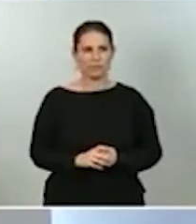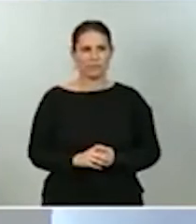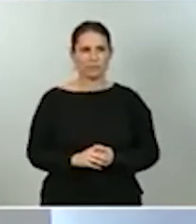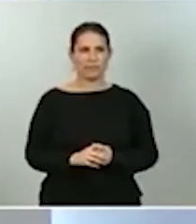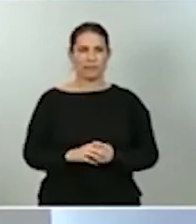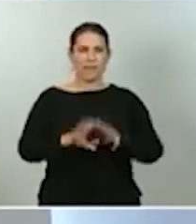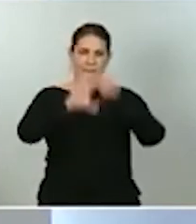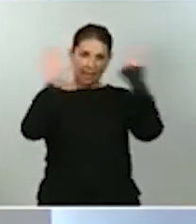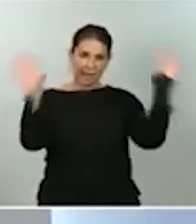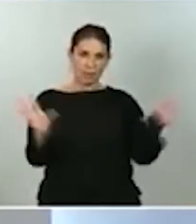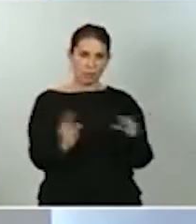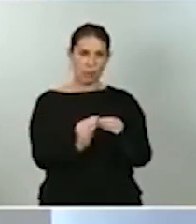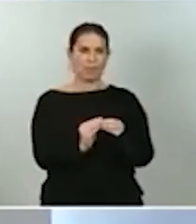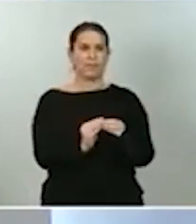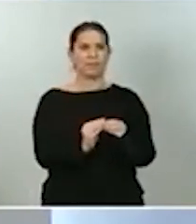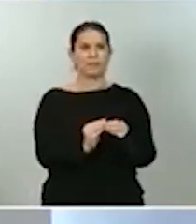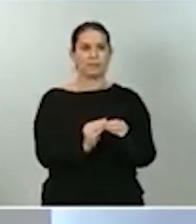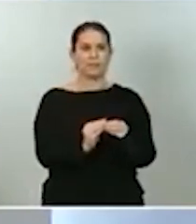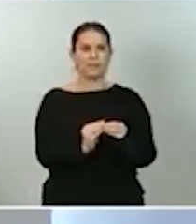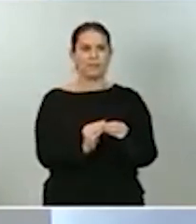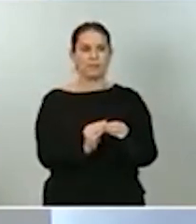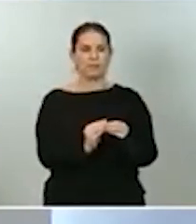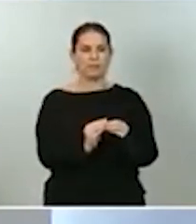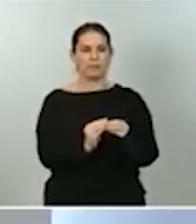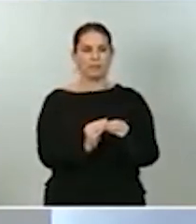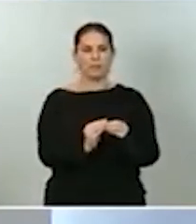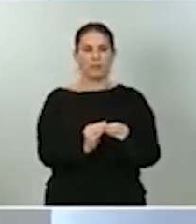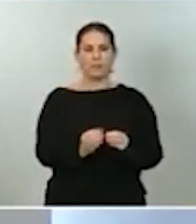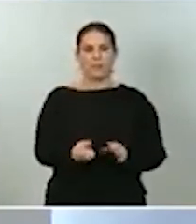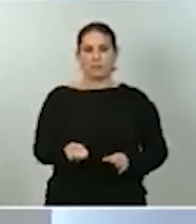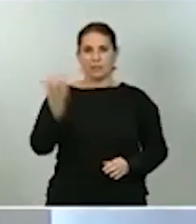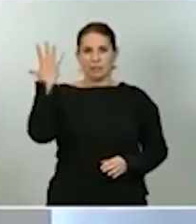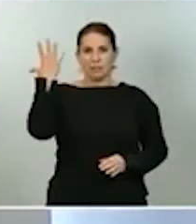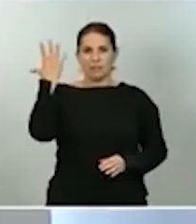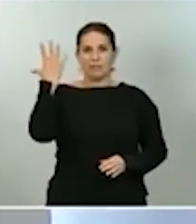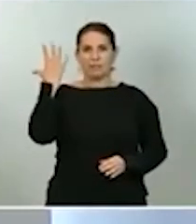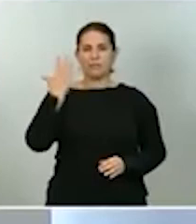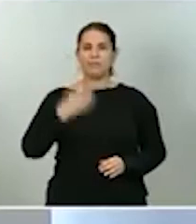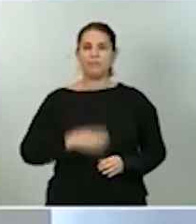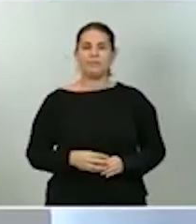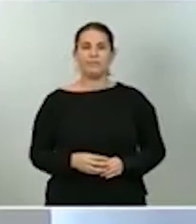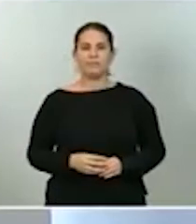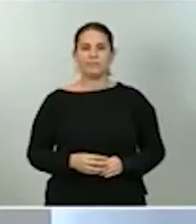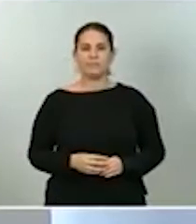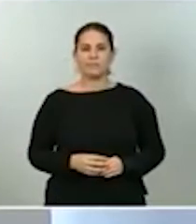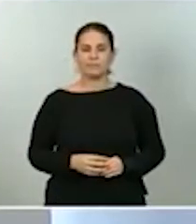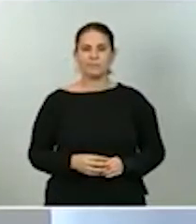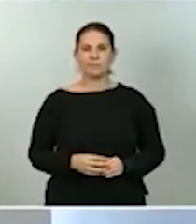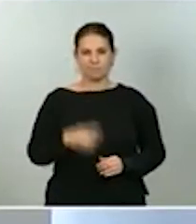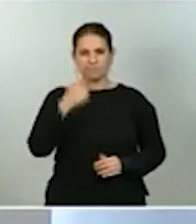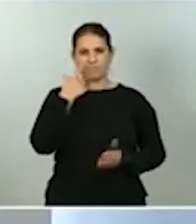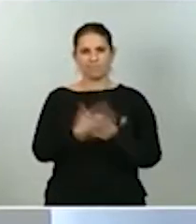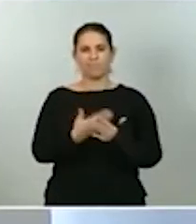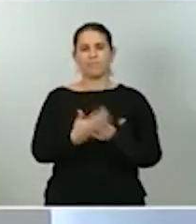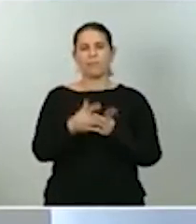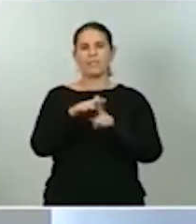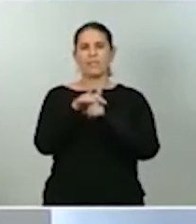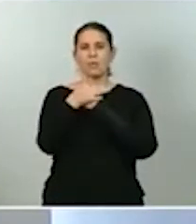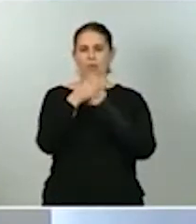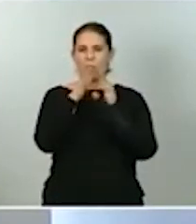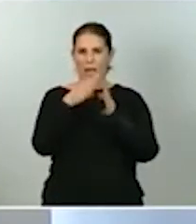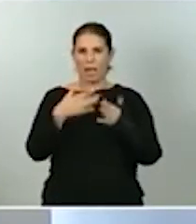resumen de este escenario, la siguiente diapositiva refleja bien la situación en la que nos encontramos. Con todas las